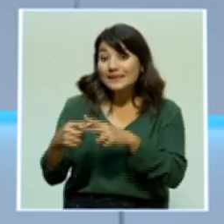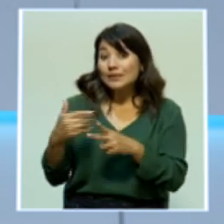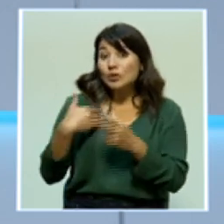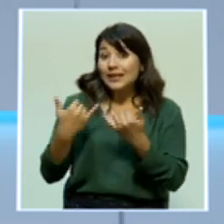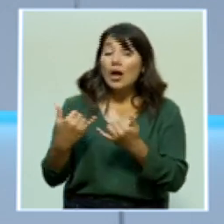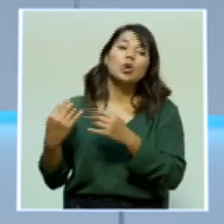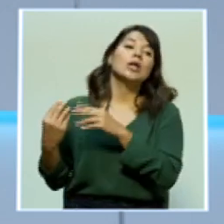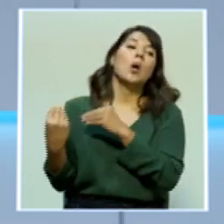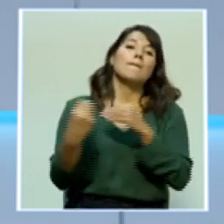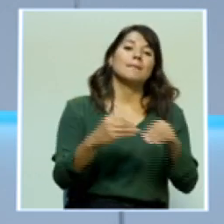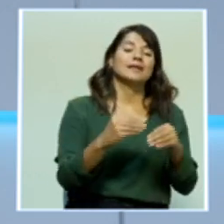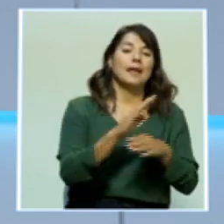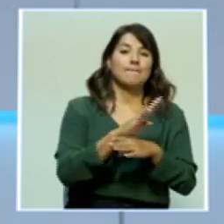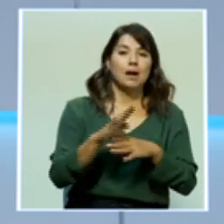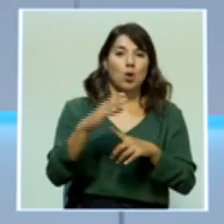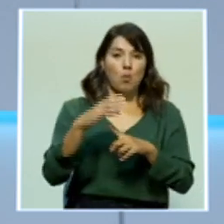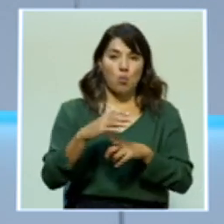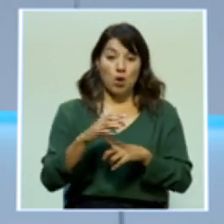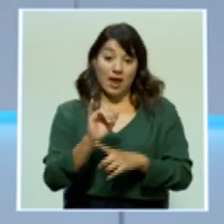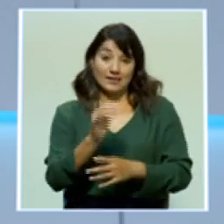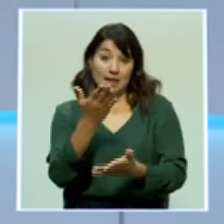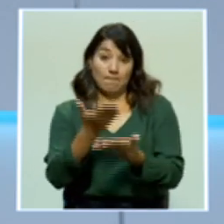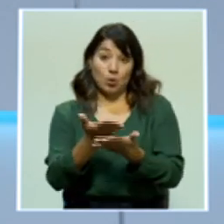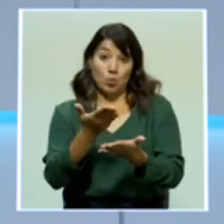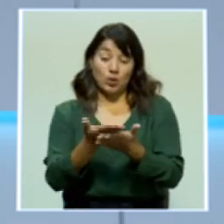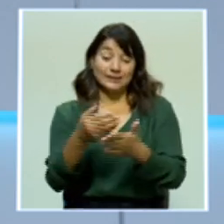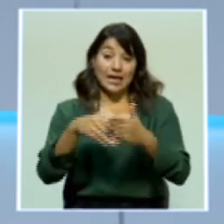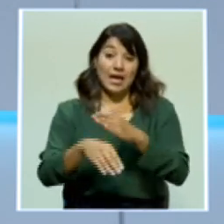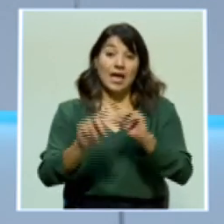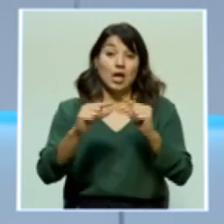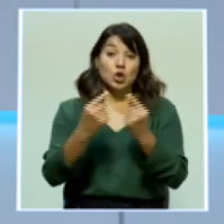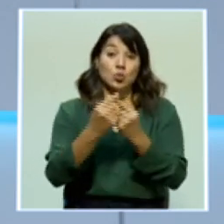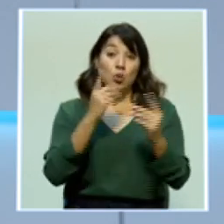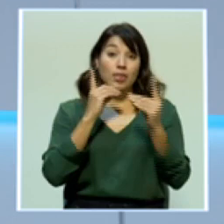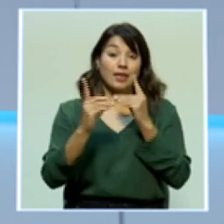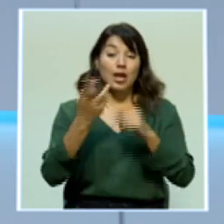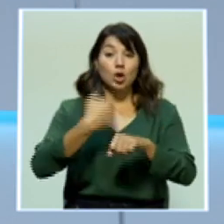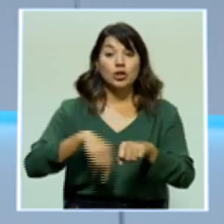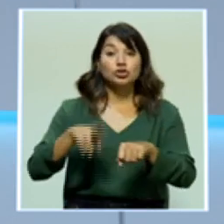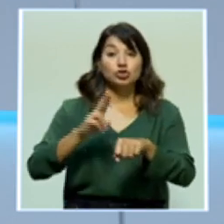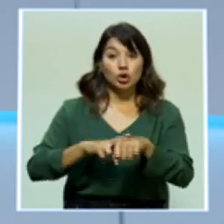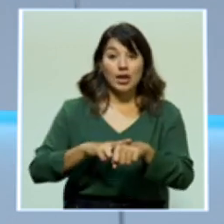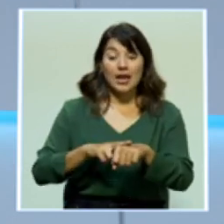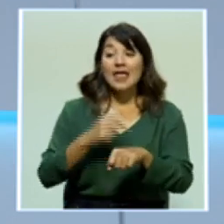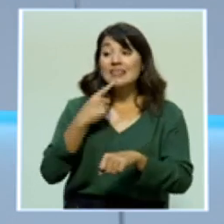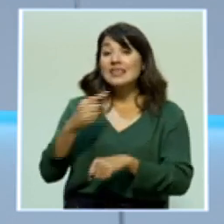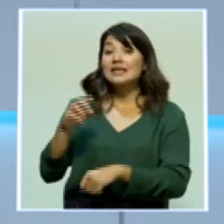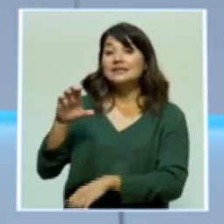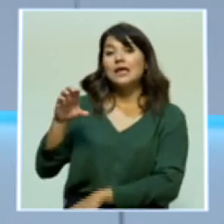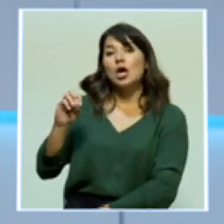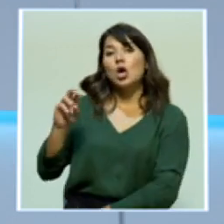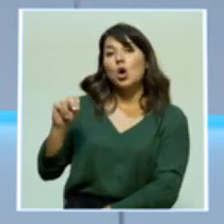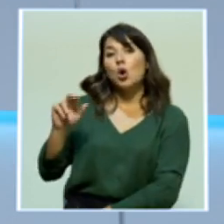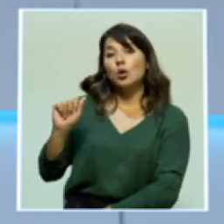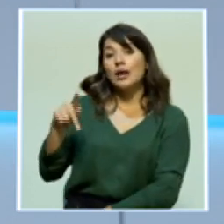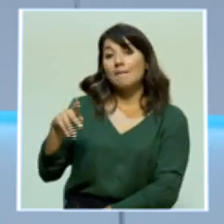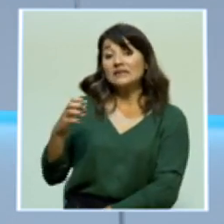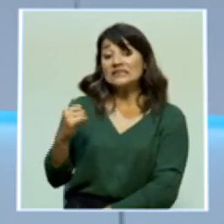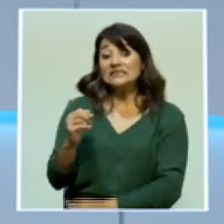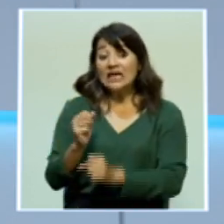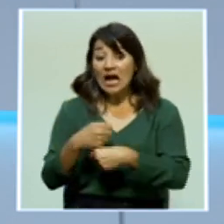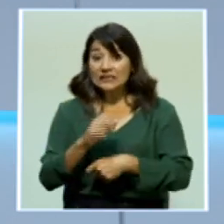Popular, tal y como lo propuso la Mesa de Diálogo Nacional. La entidad informó que, de concretarse esa medida,